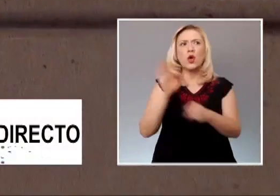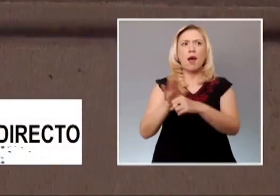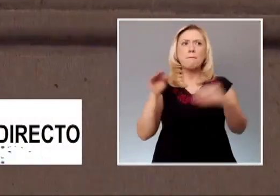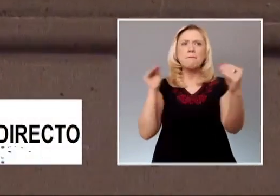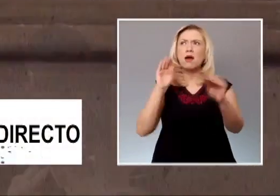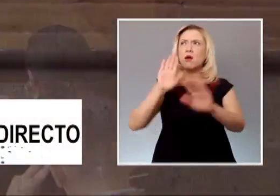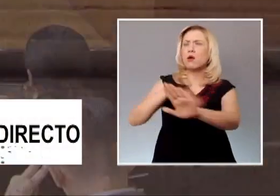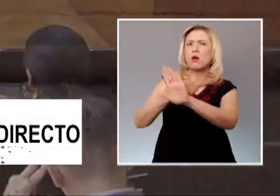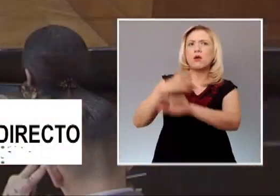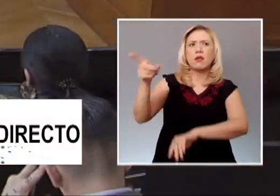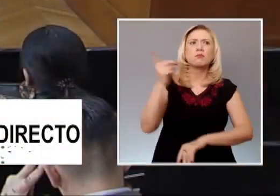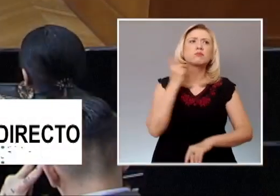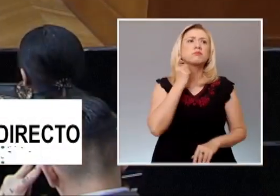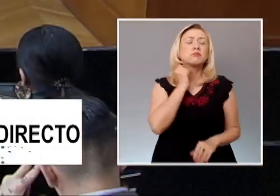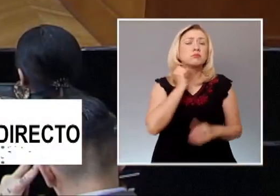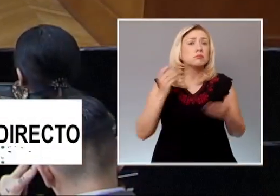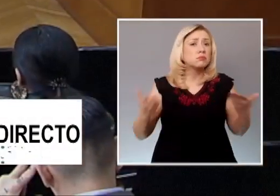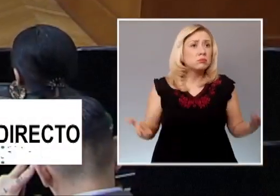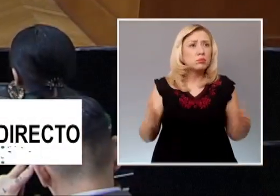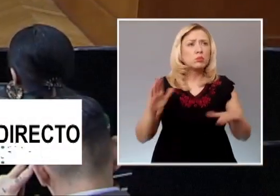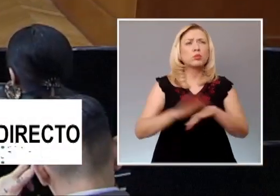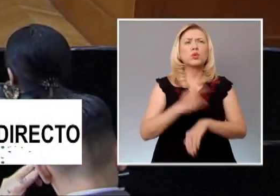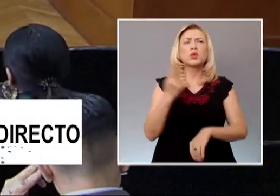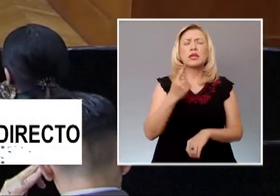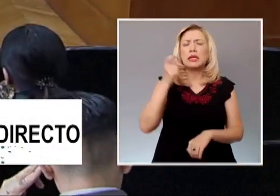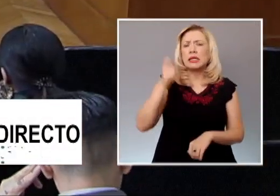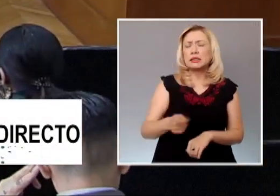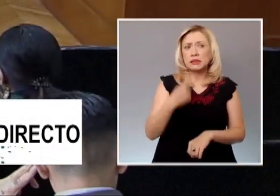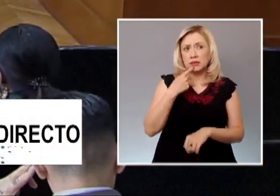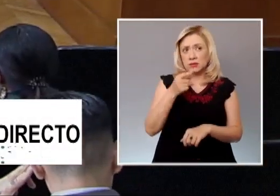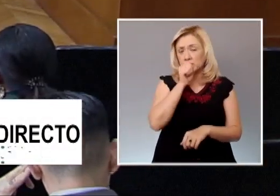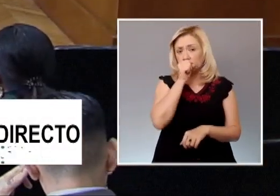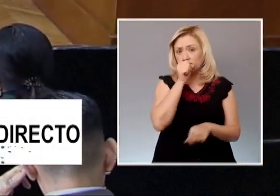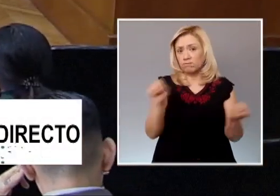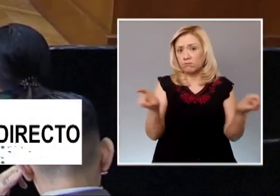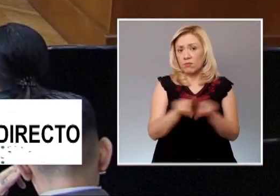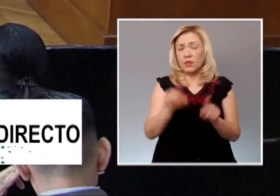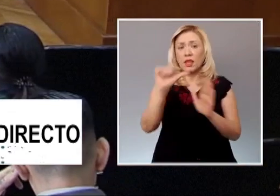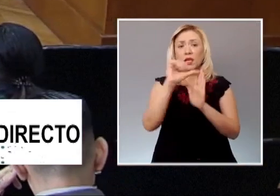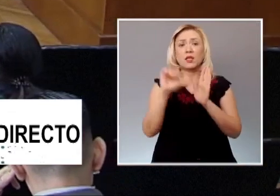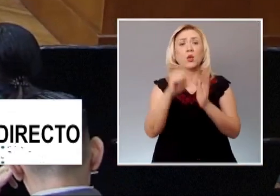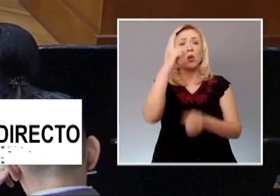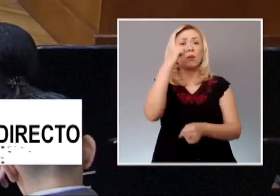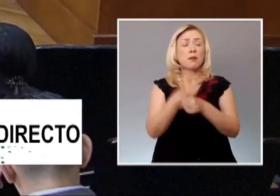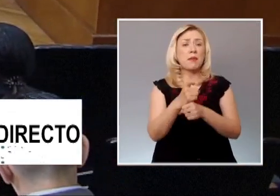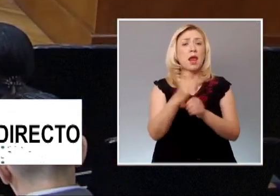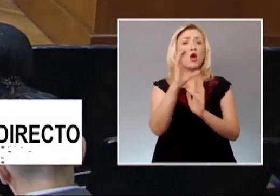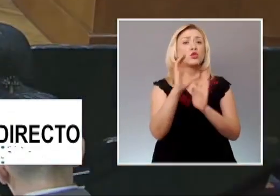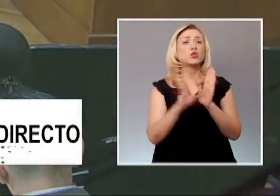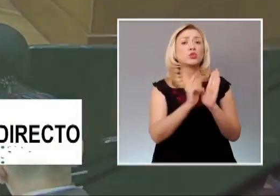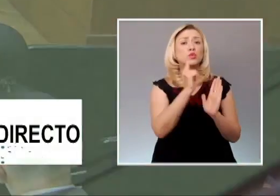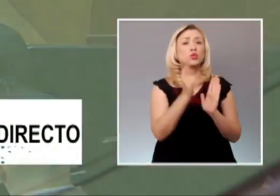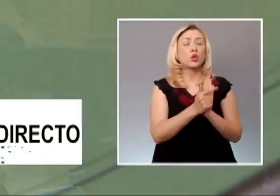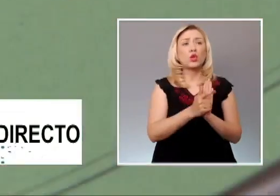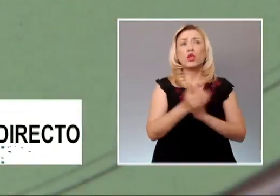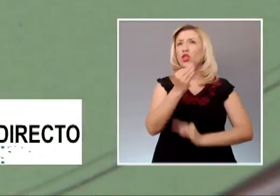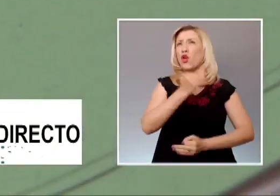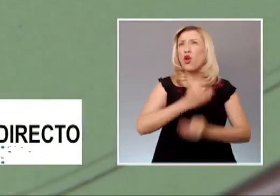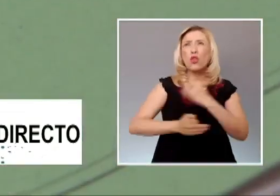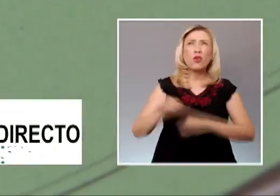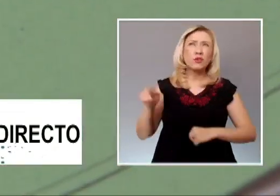anterior en virtud de que, tal y como lo establece el artículo primero constitucional, toda actuación estatal, ya sea